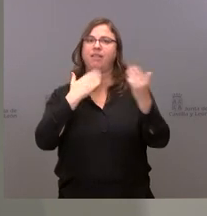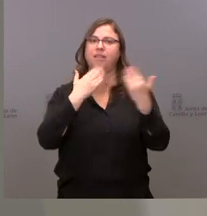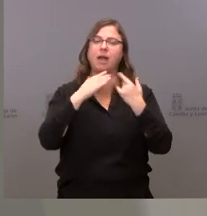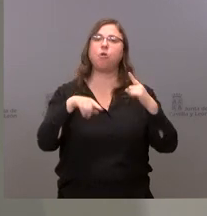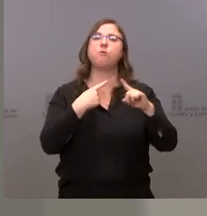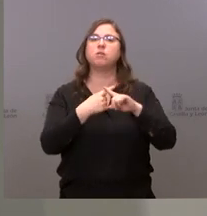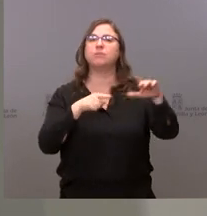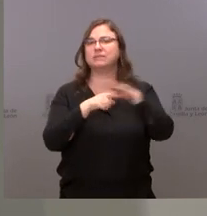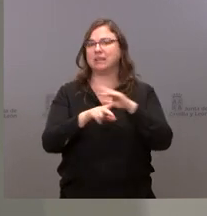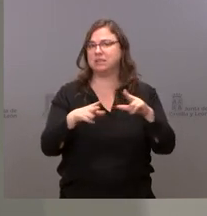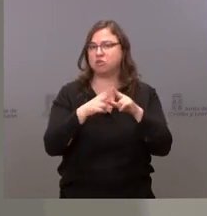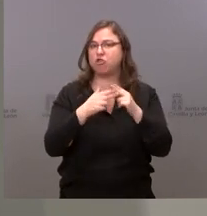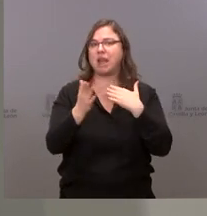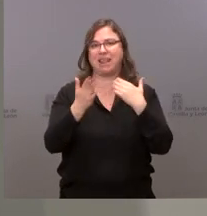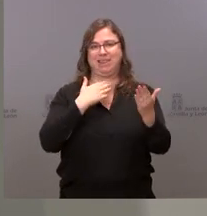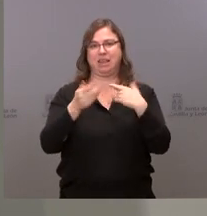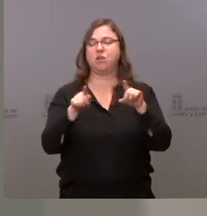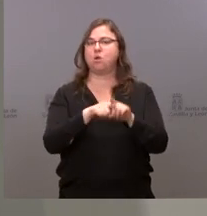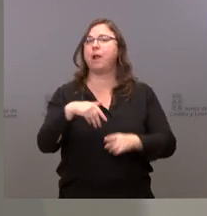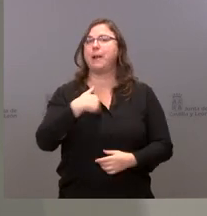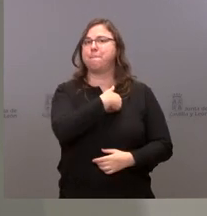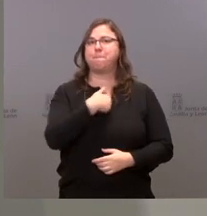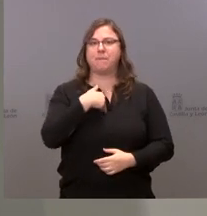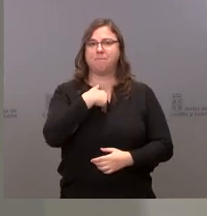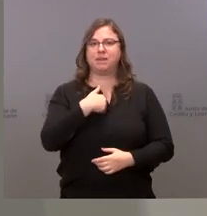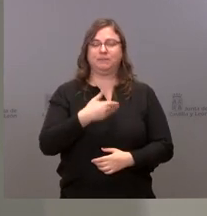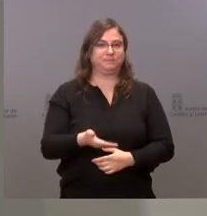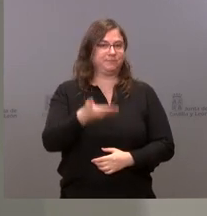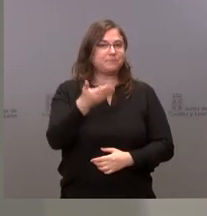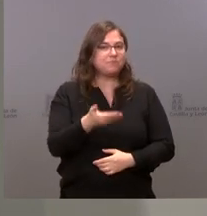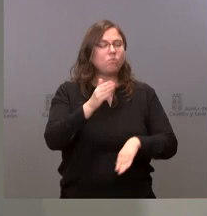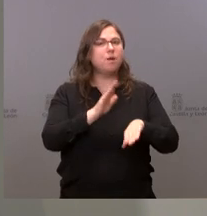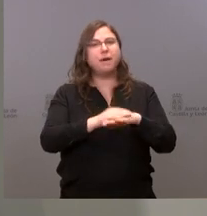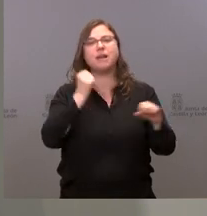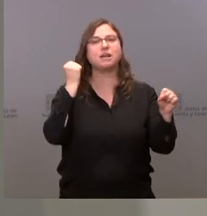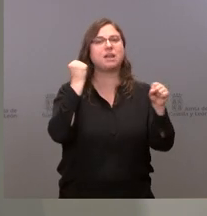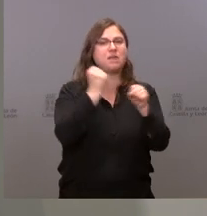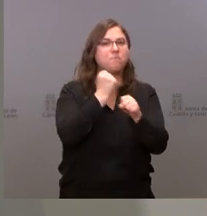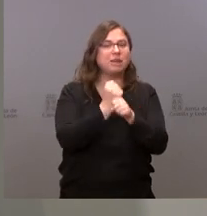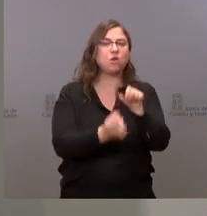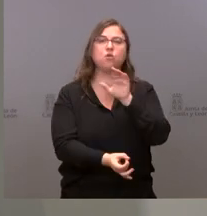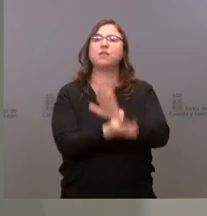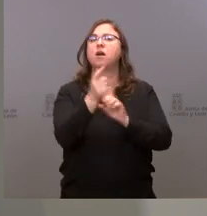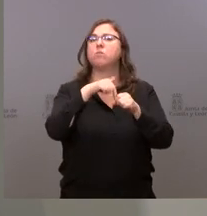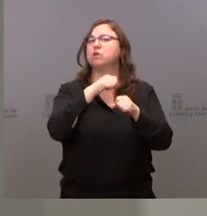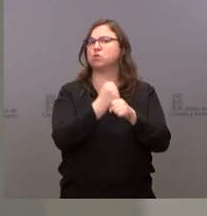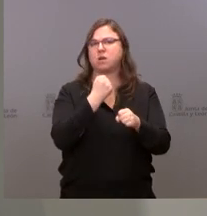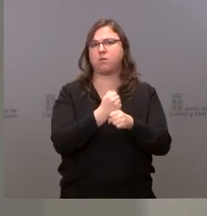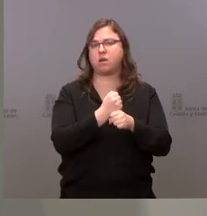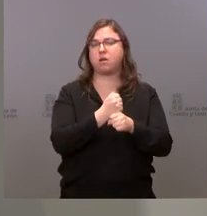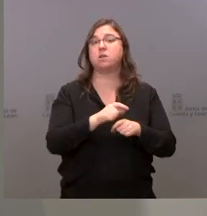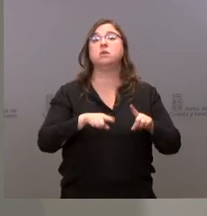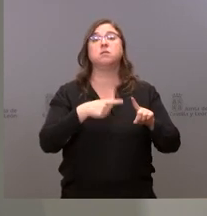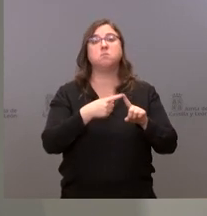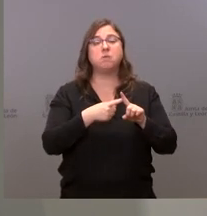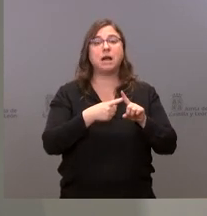agentes sociales y económicos, que tienen un papel muy relevante desde el punto de vista del empleo, de la creación de puestos de trabajo. Se ha dado prórroga